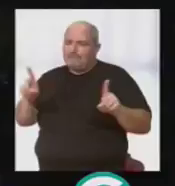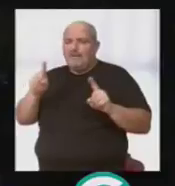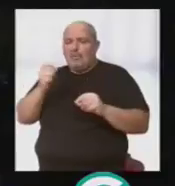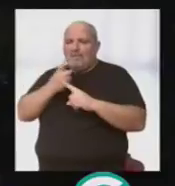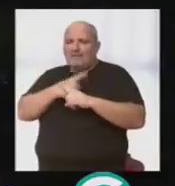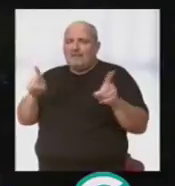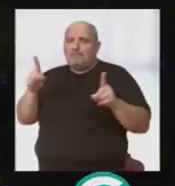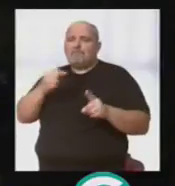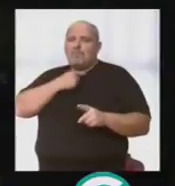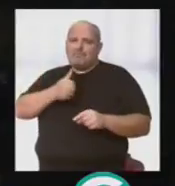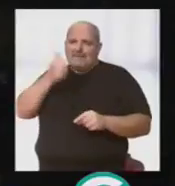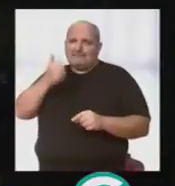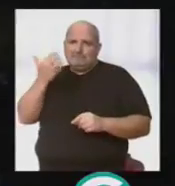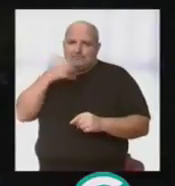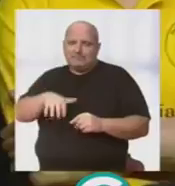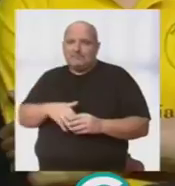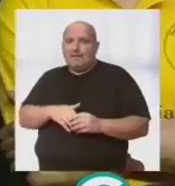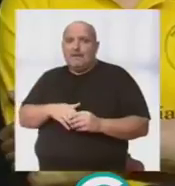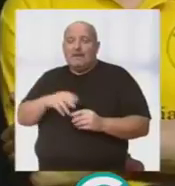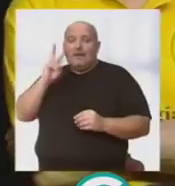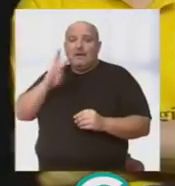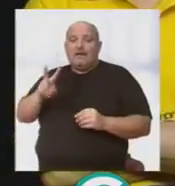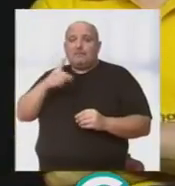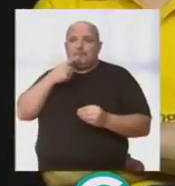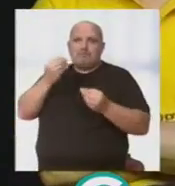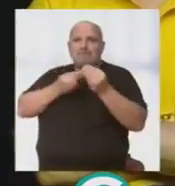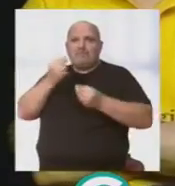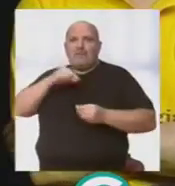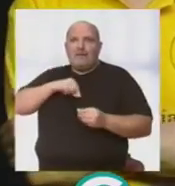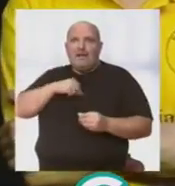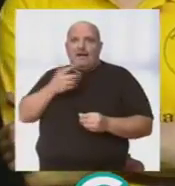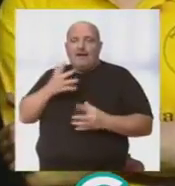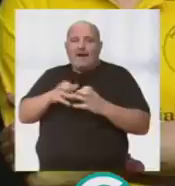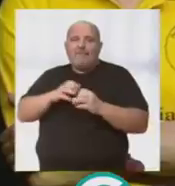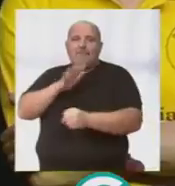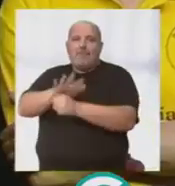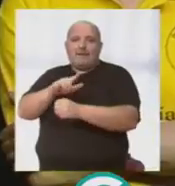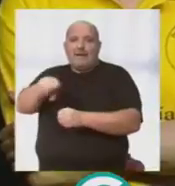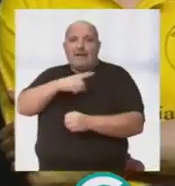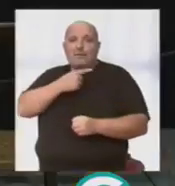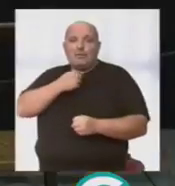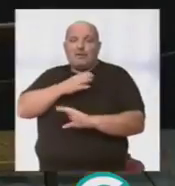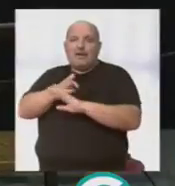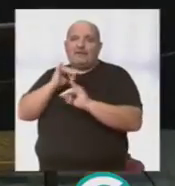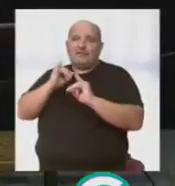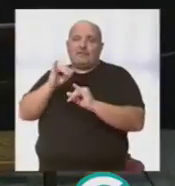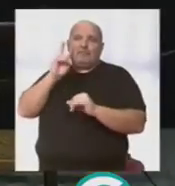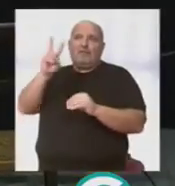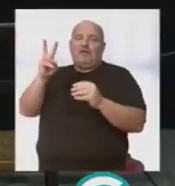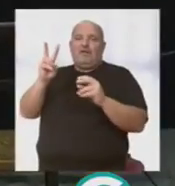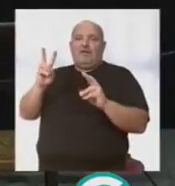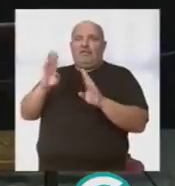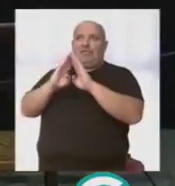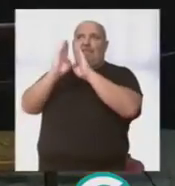diferente, va a gustar mucho. Bueno, pues vamos a dejarlo ahí con la miel en los labios para que ustedes vayan el martes, desde luego, y lo disfruten en vivo y